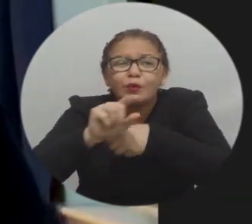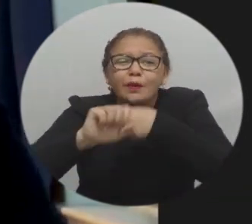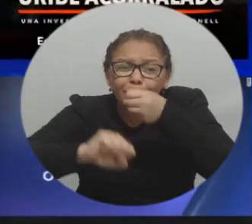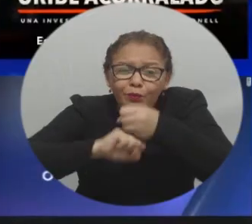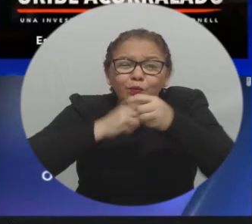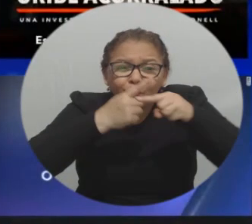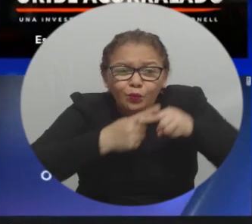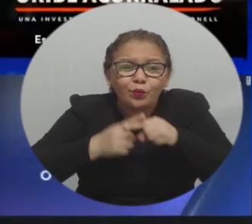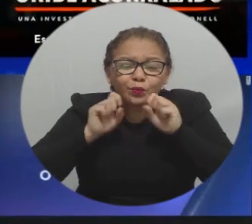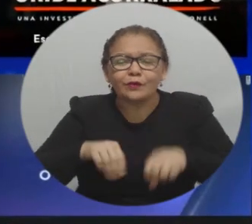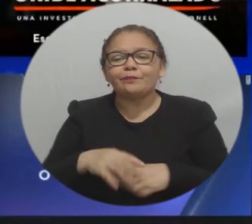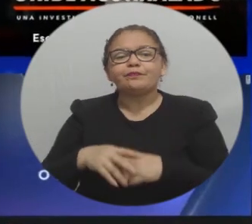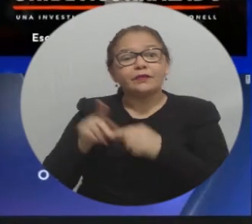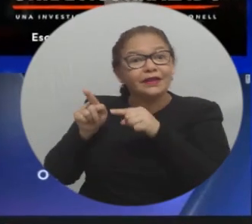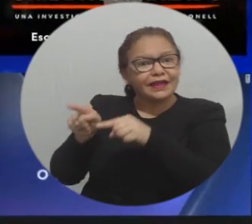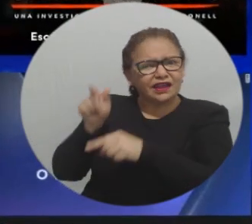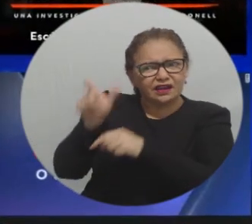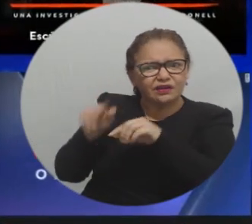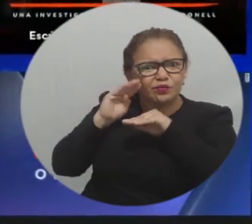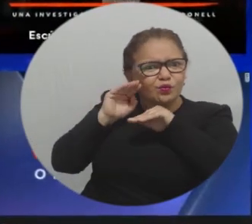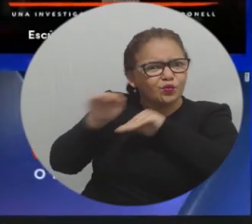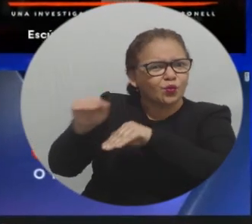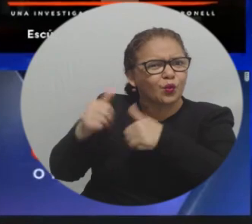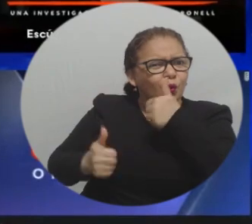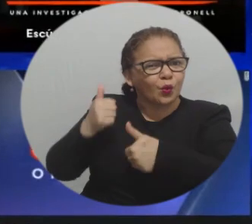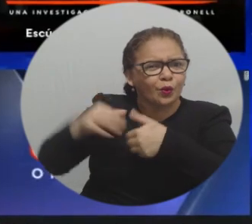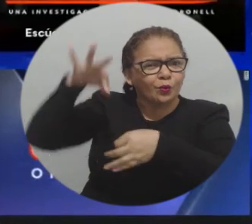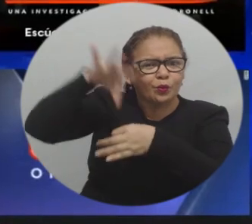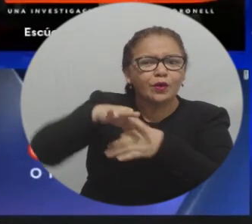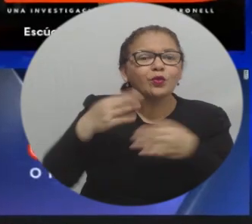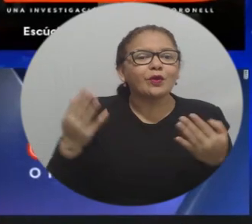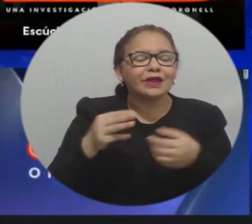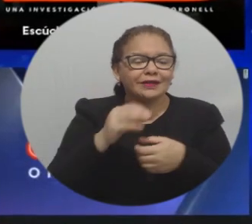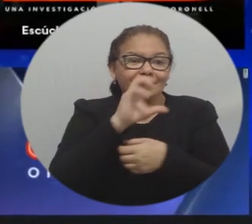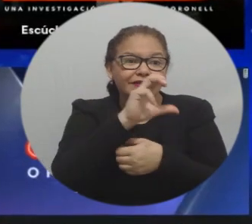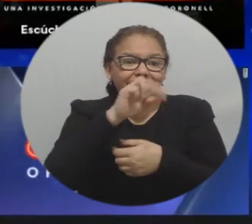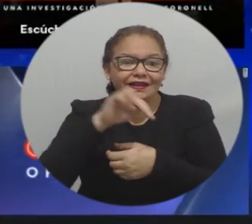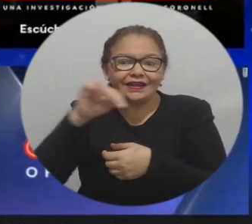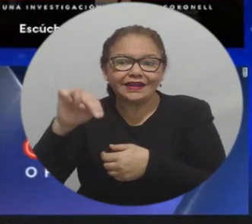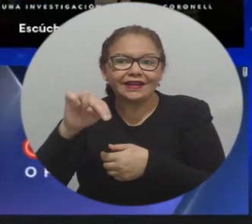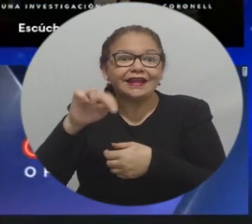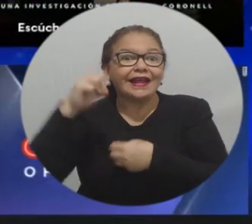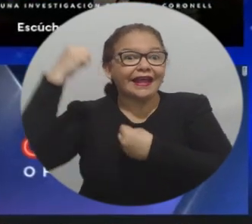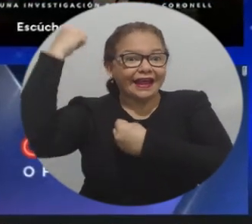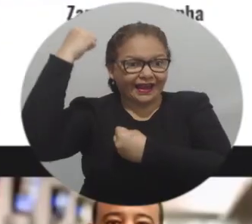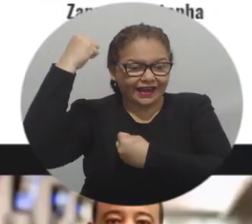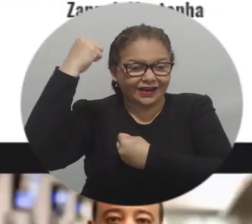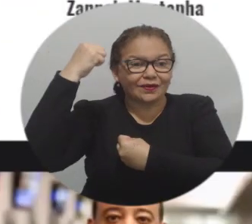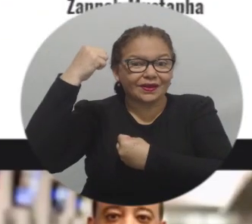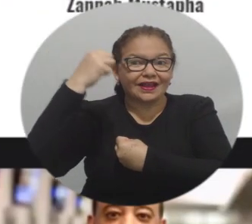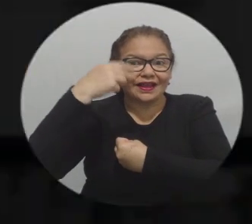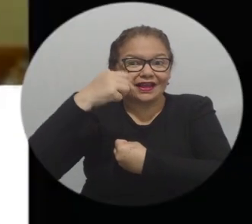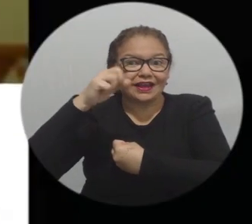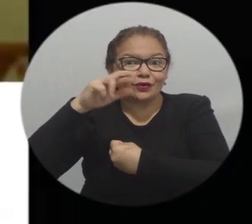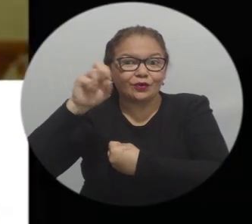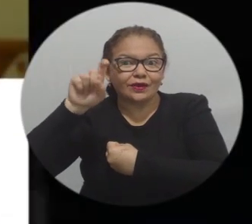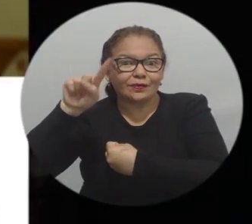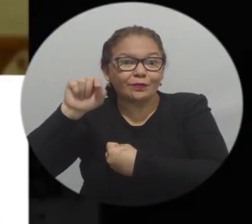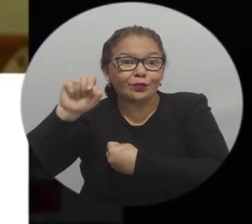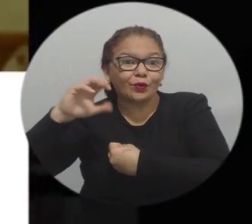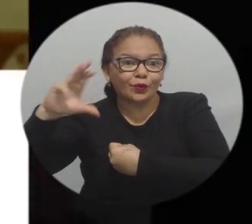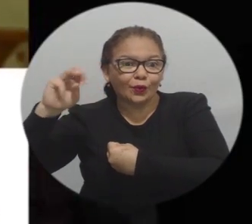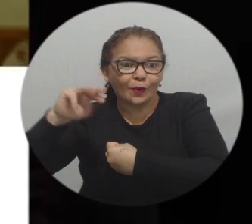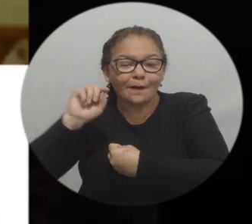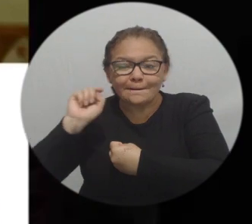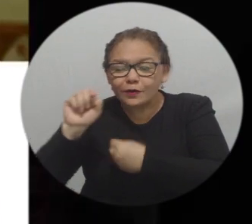esencial. Para votar por Jennifer Colpas y Tierra Grata, debe ingresar a la página web cnnheroes.com, dar clic en el botón